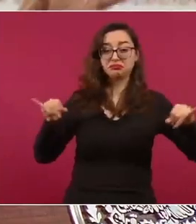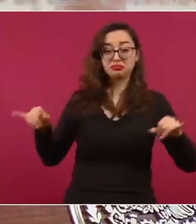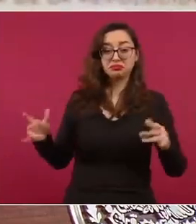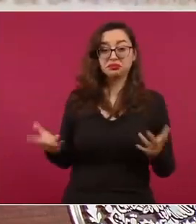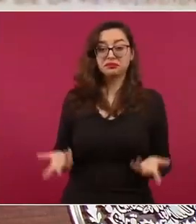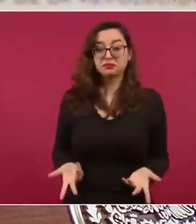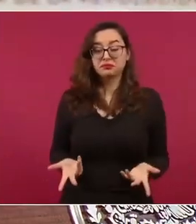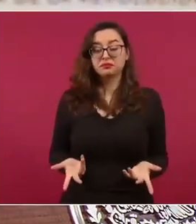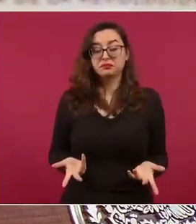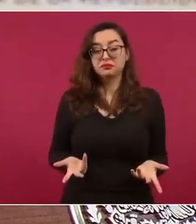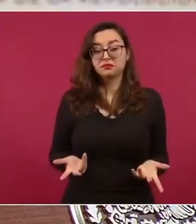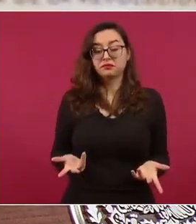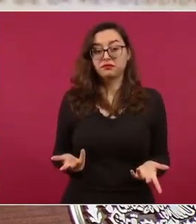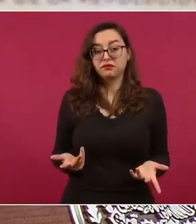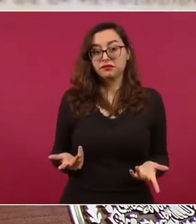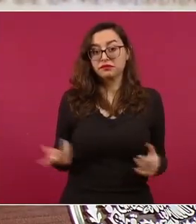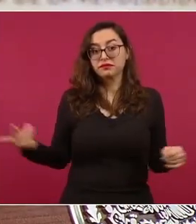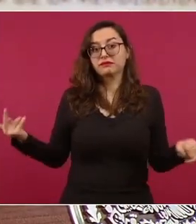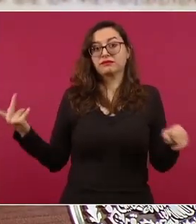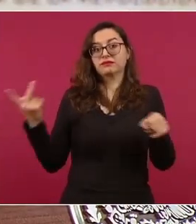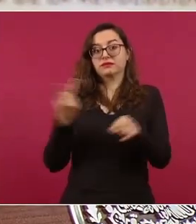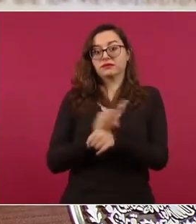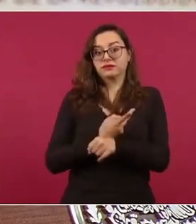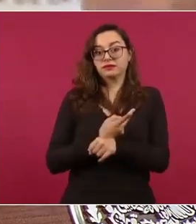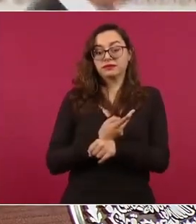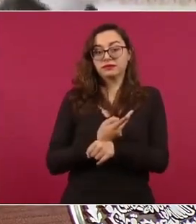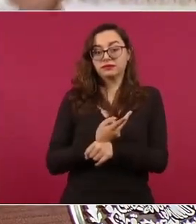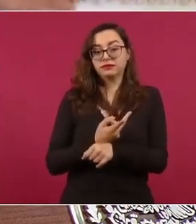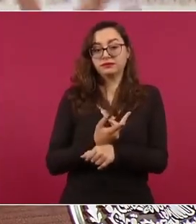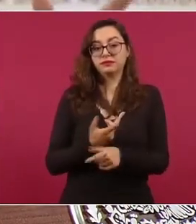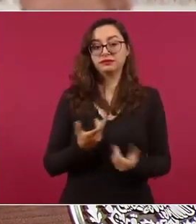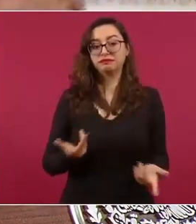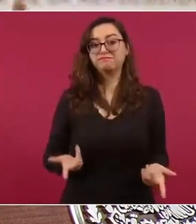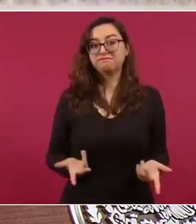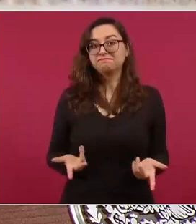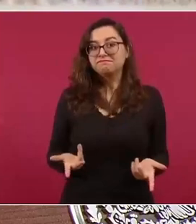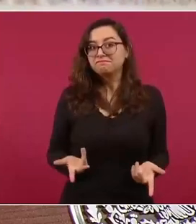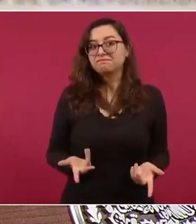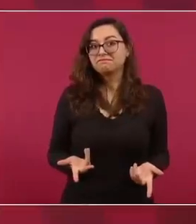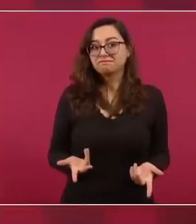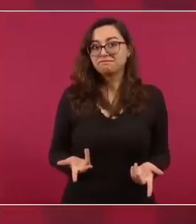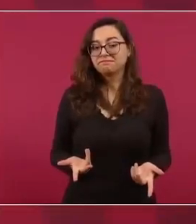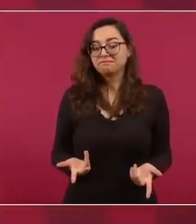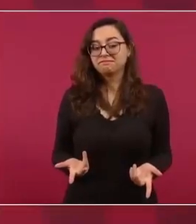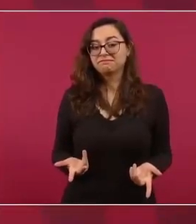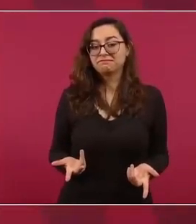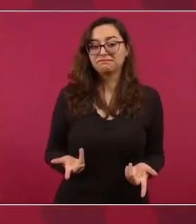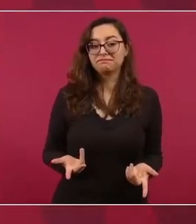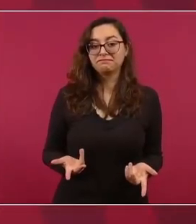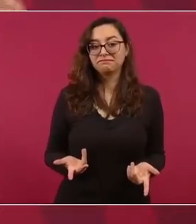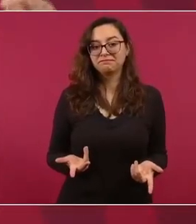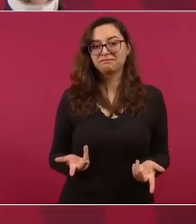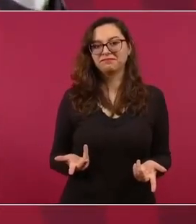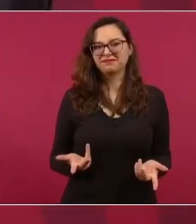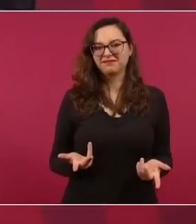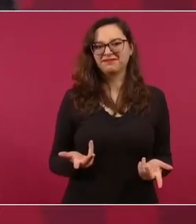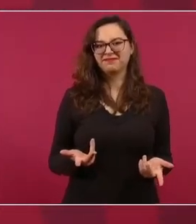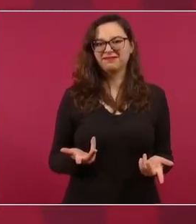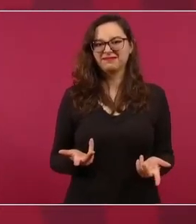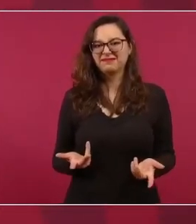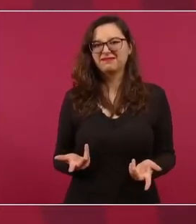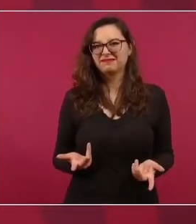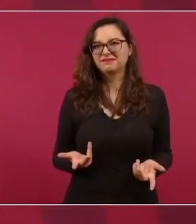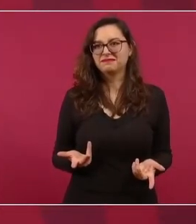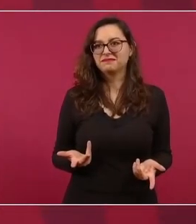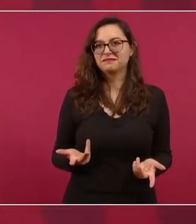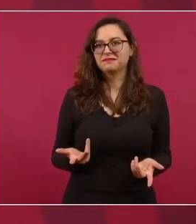manera aislada, y como sí hay el interés de acaparar